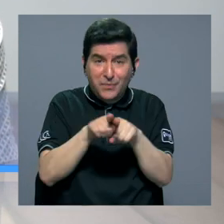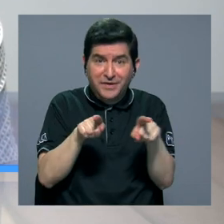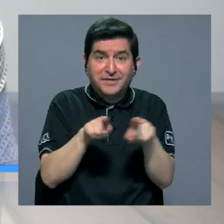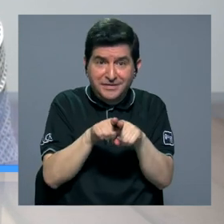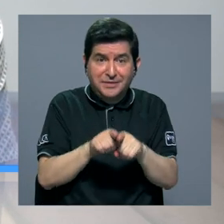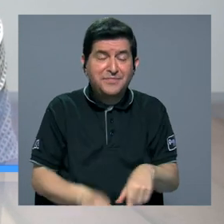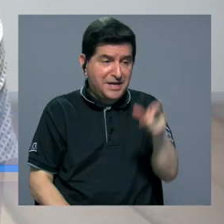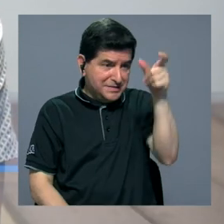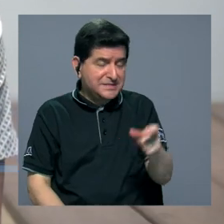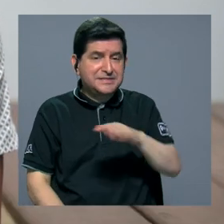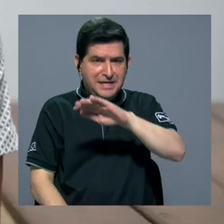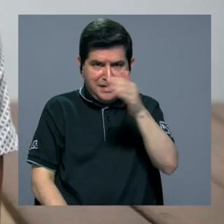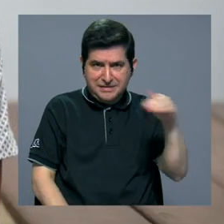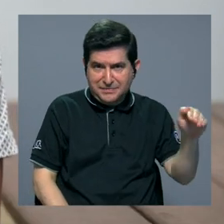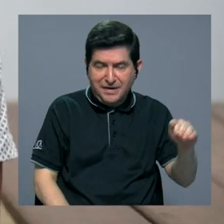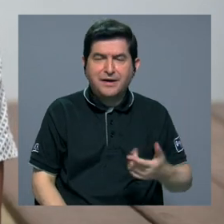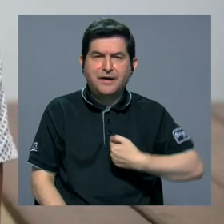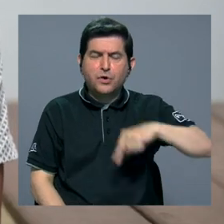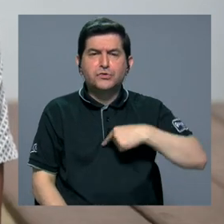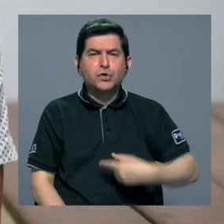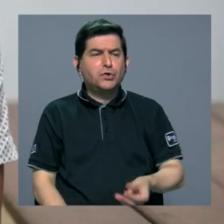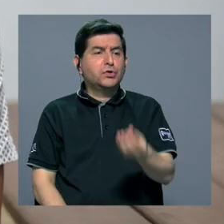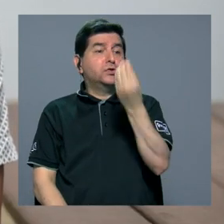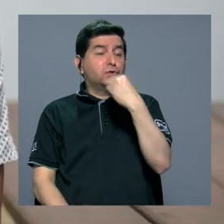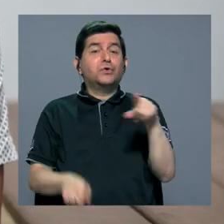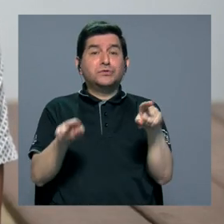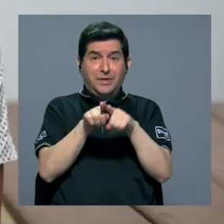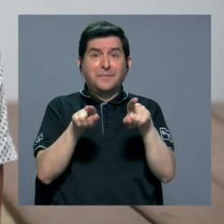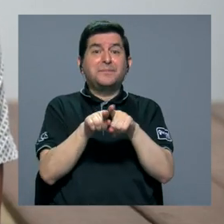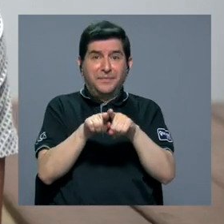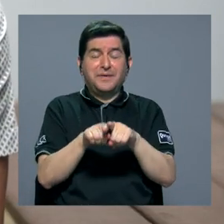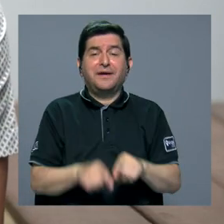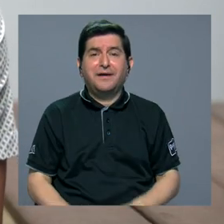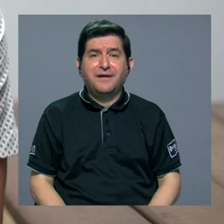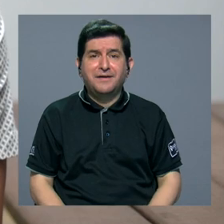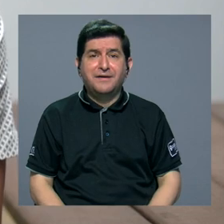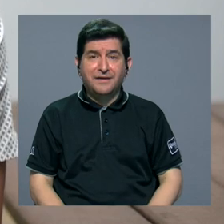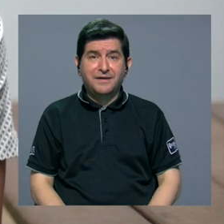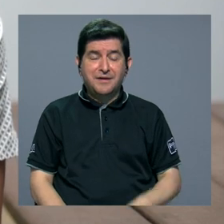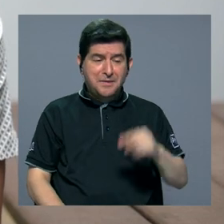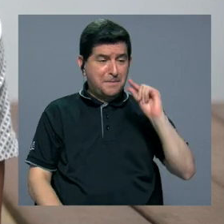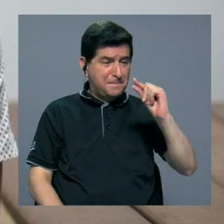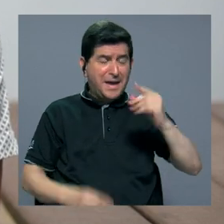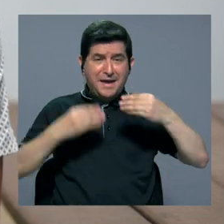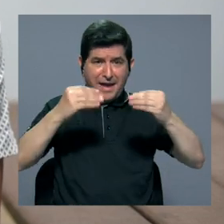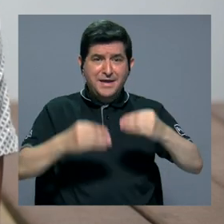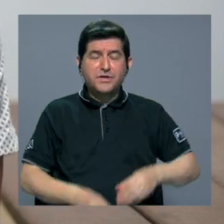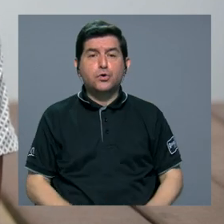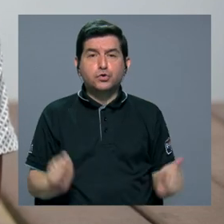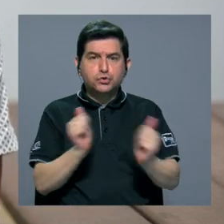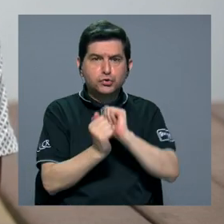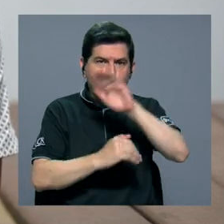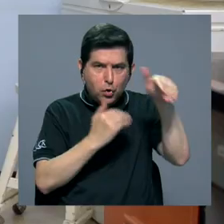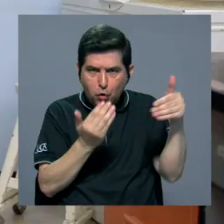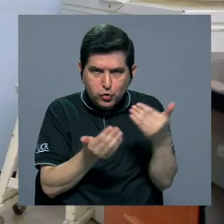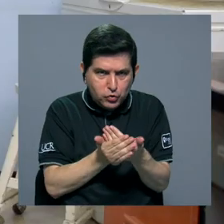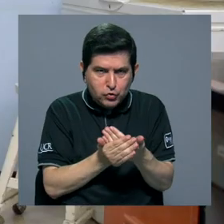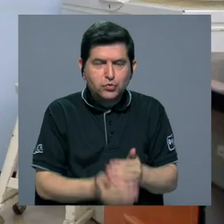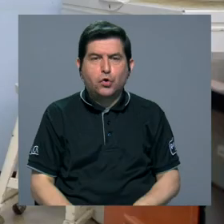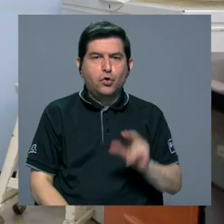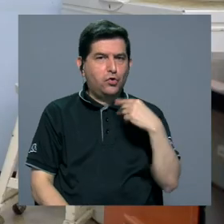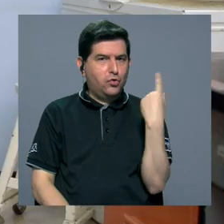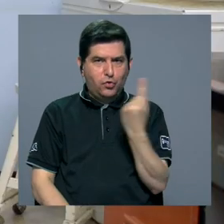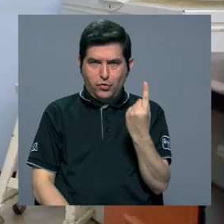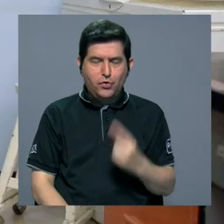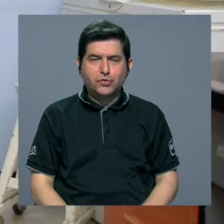organismos marinos, entonces estamos consumiendo para este mismo momento nosotros microplásticos, con toda la intención de que no